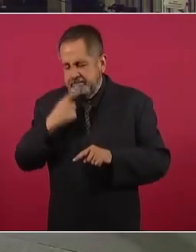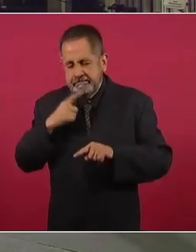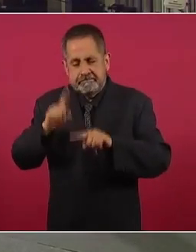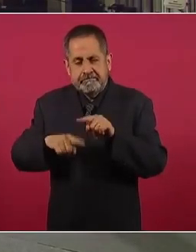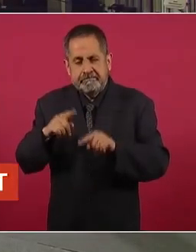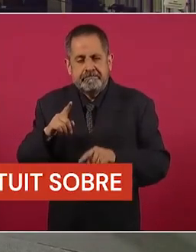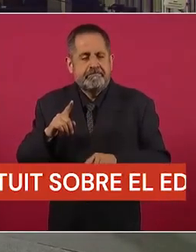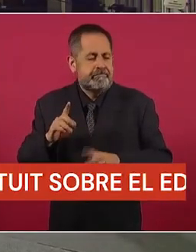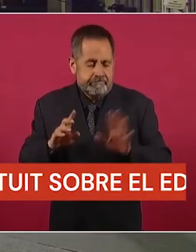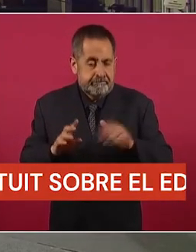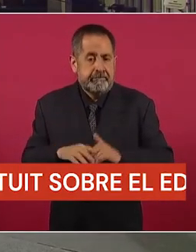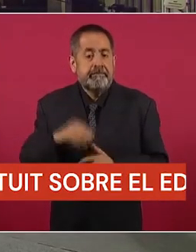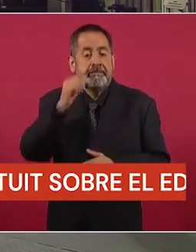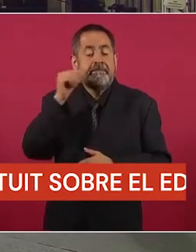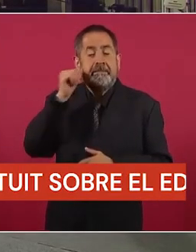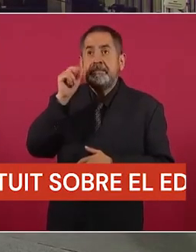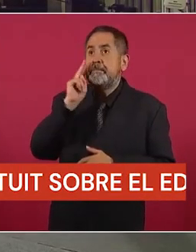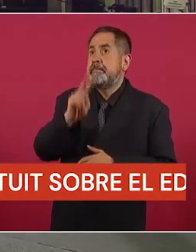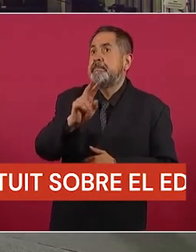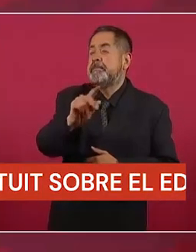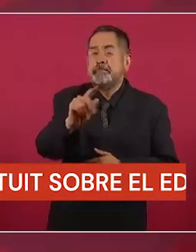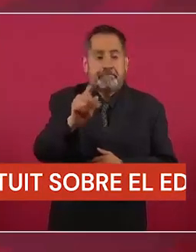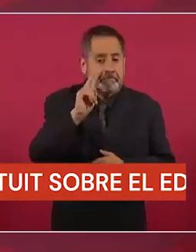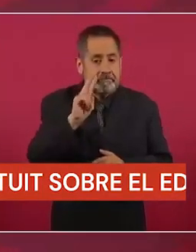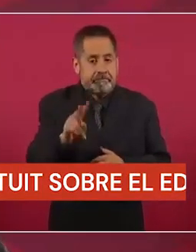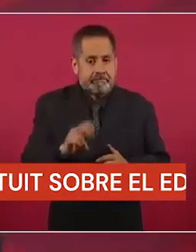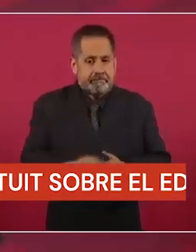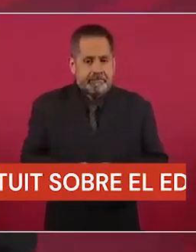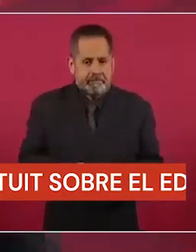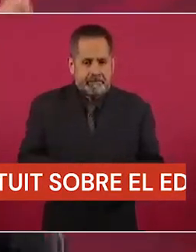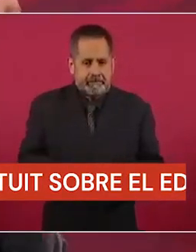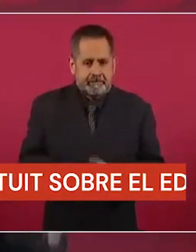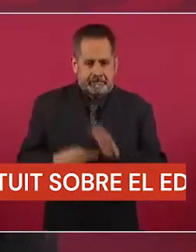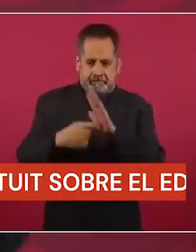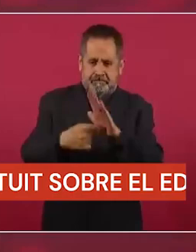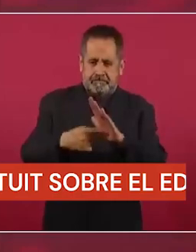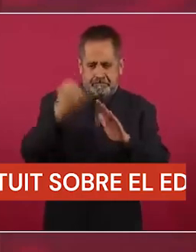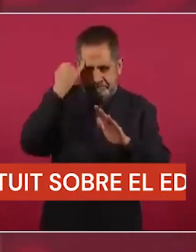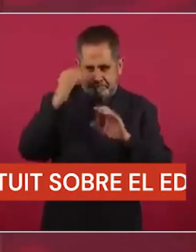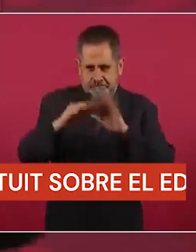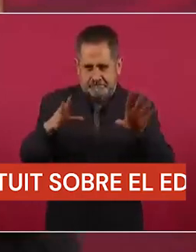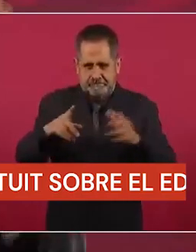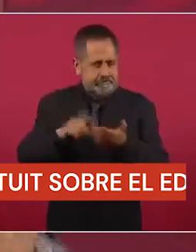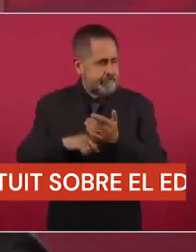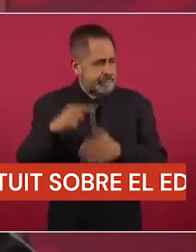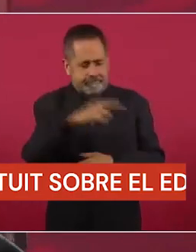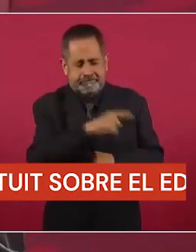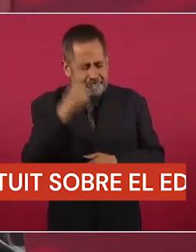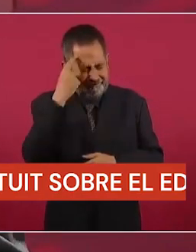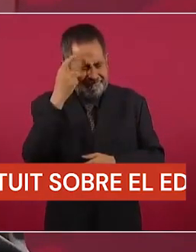Pero para que tengamos una idea de la mentalidad